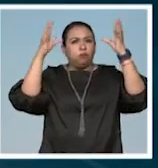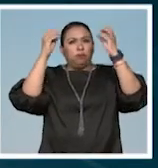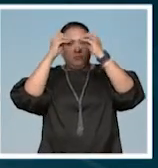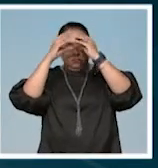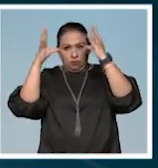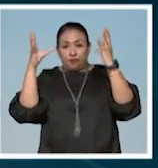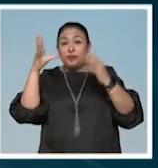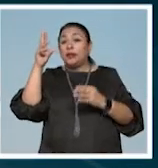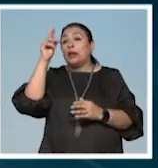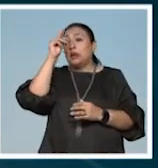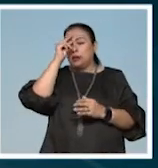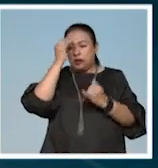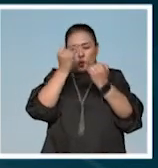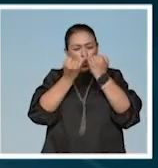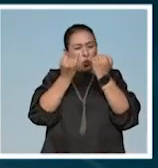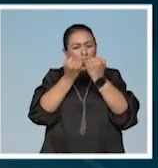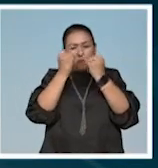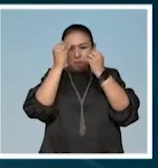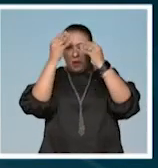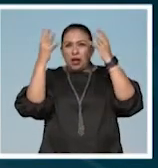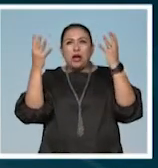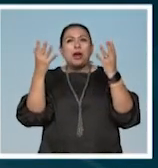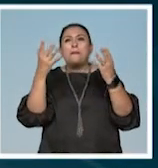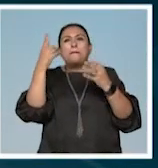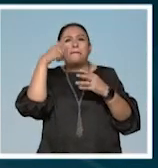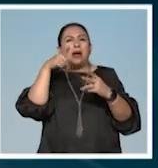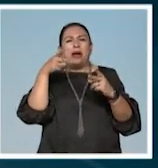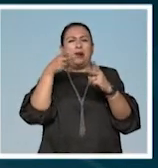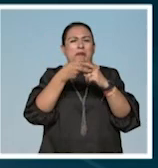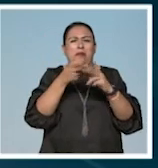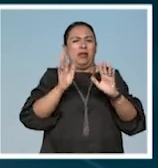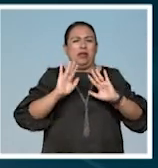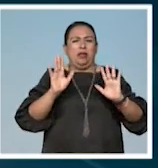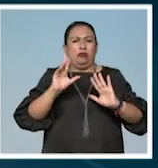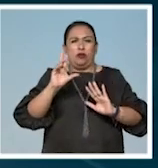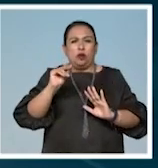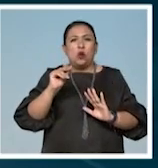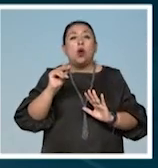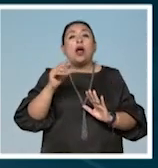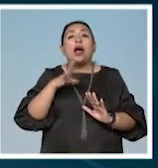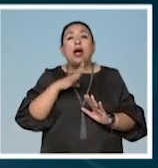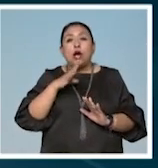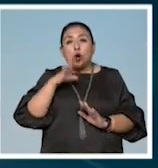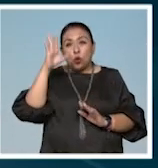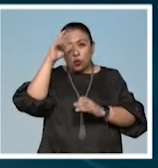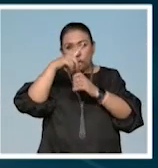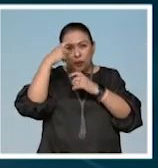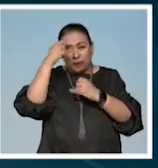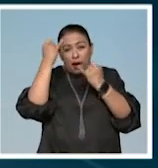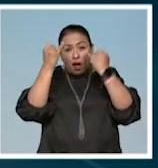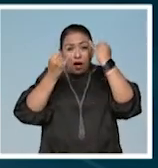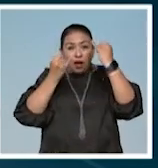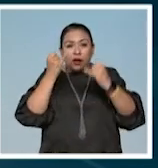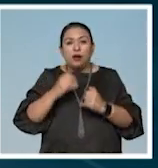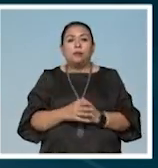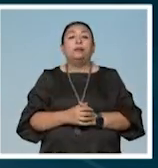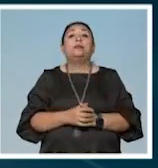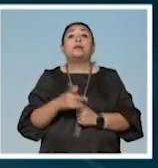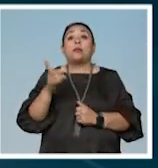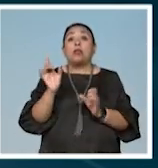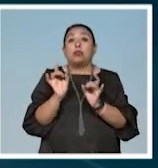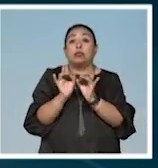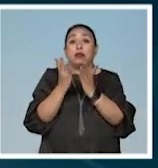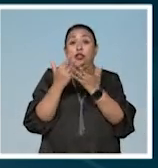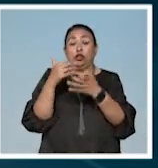la inteligencia crea, no armas para matar, sino cultura para crear. Los